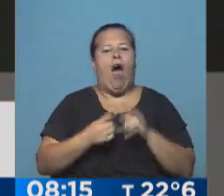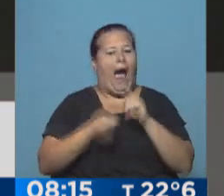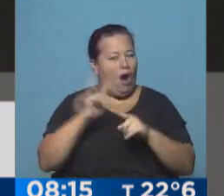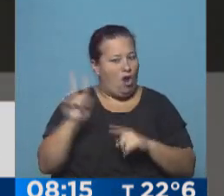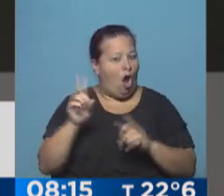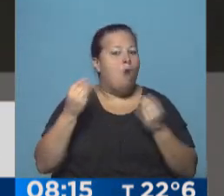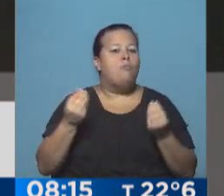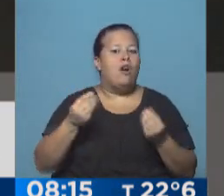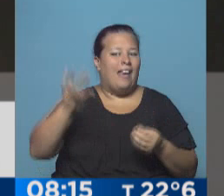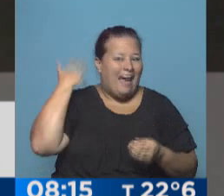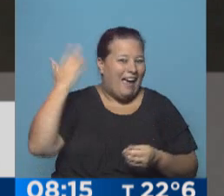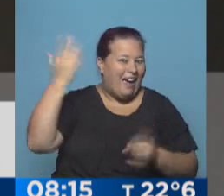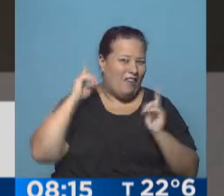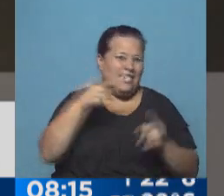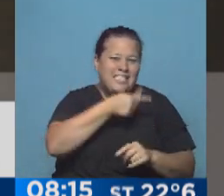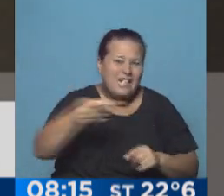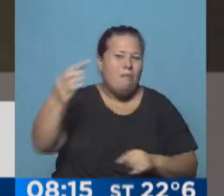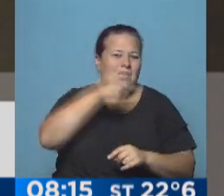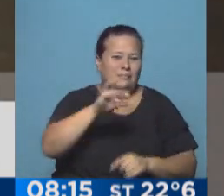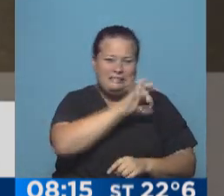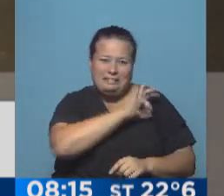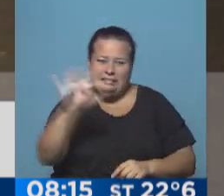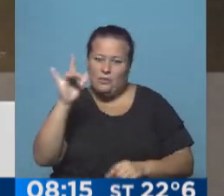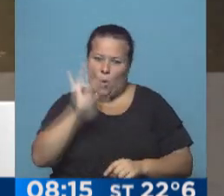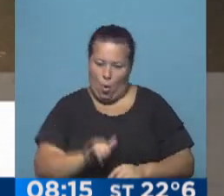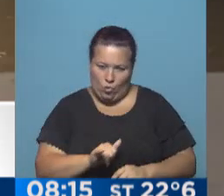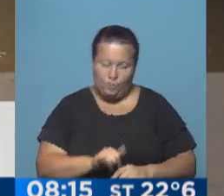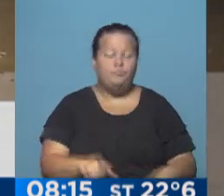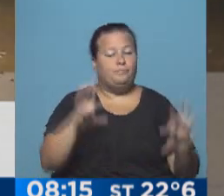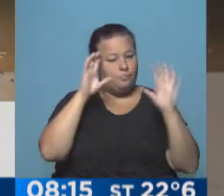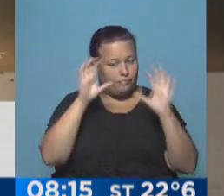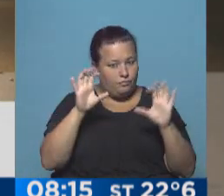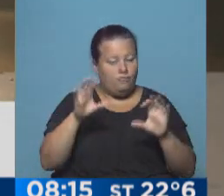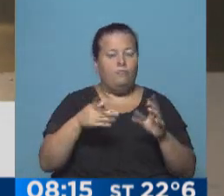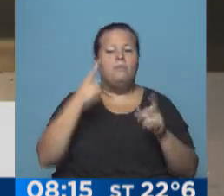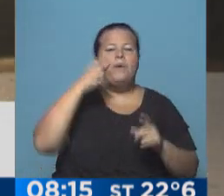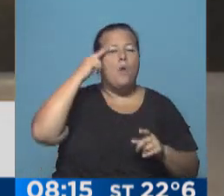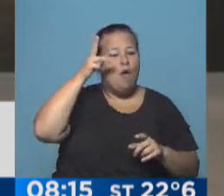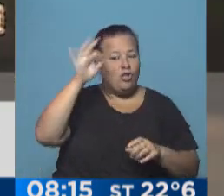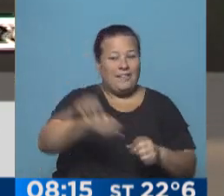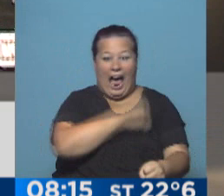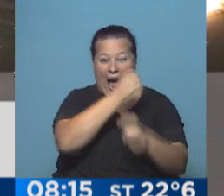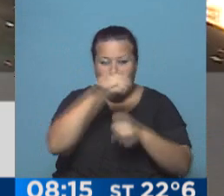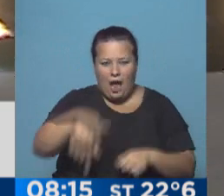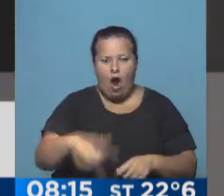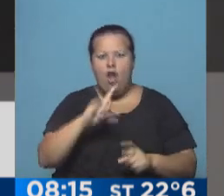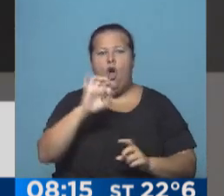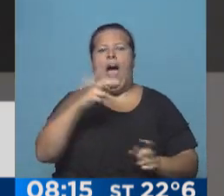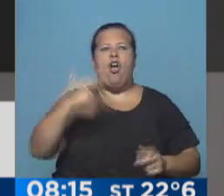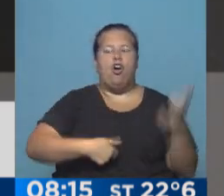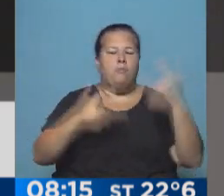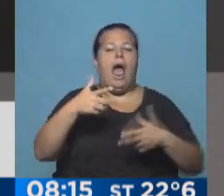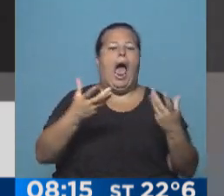programado, sino porque hace días, algunas semanas que no tienen luz. Recordemos desde la década del 80 que no se daban estas situaciones, pero